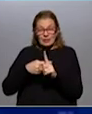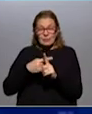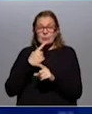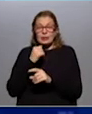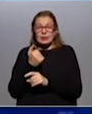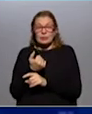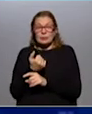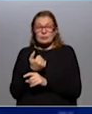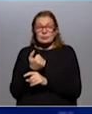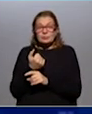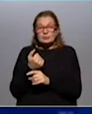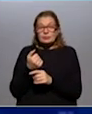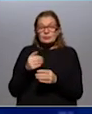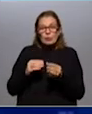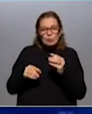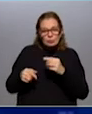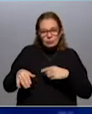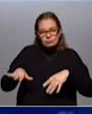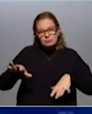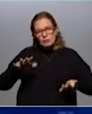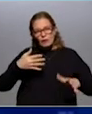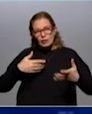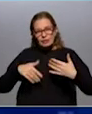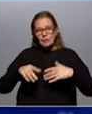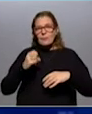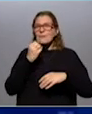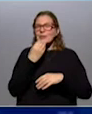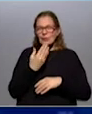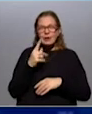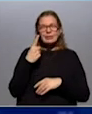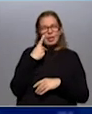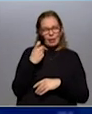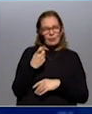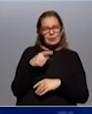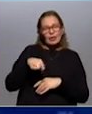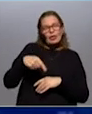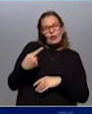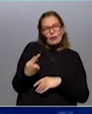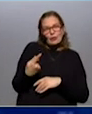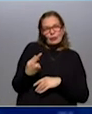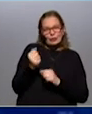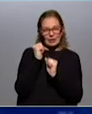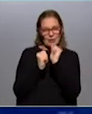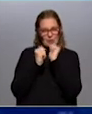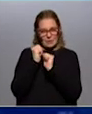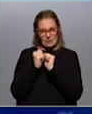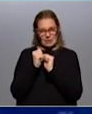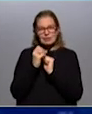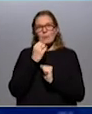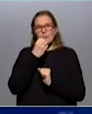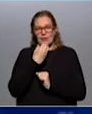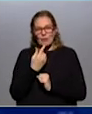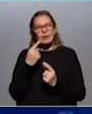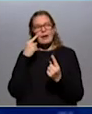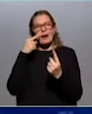restricción a la movilidad se fueron relajando, y vos observás una mejora a nivel de otros indicadores de la economía que efectivamente